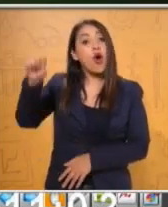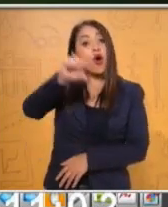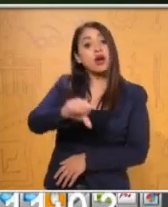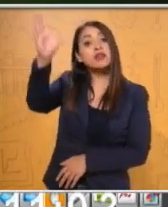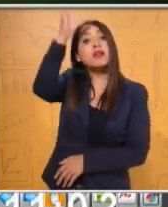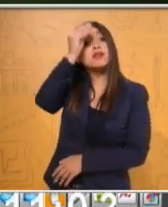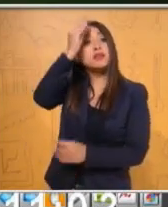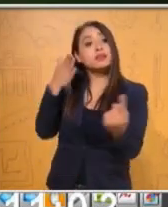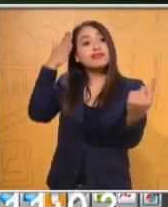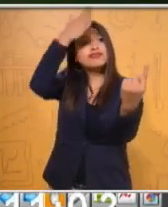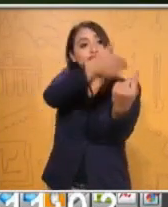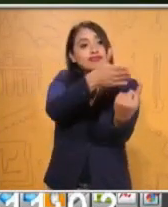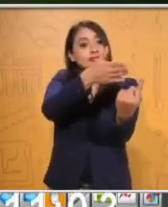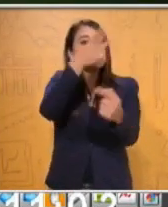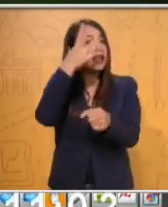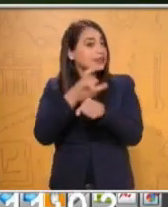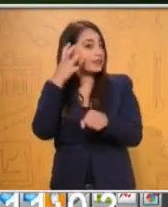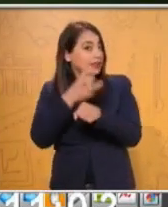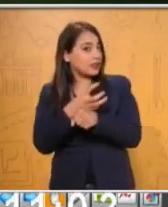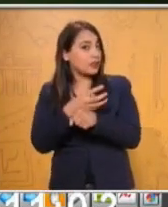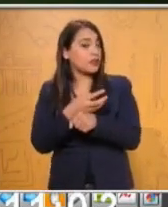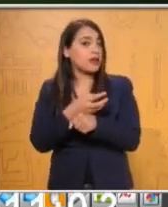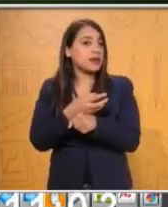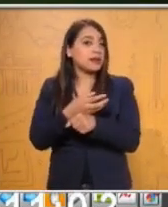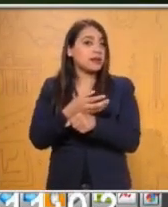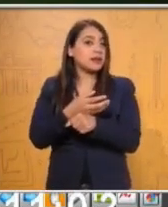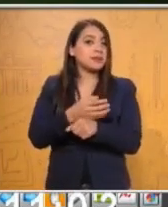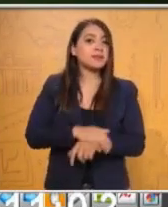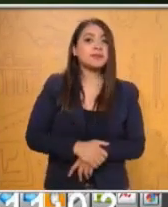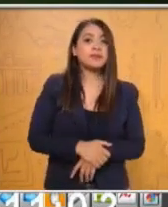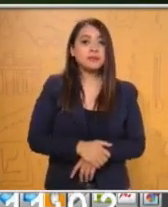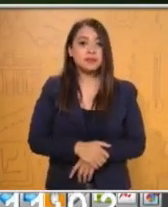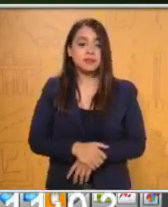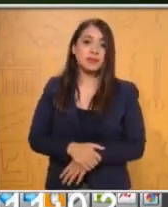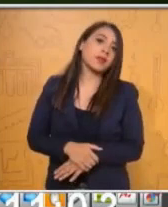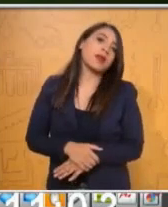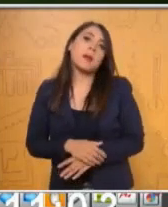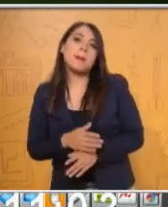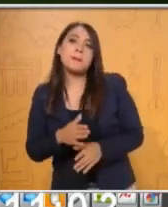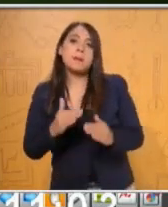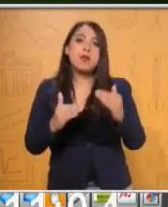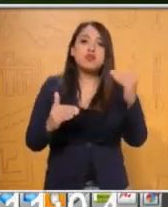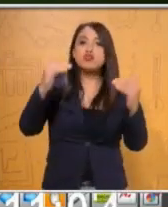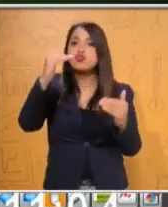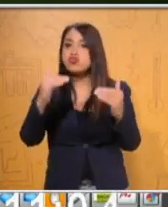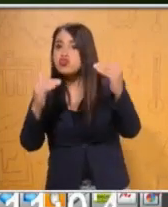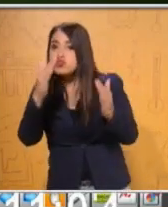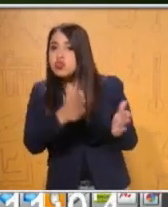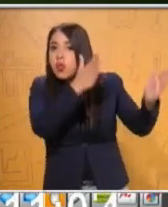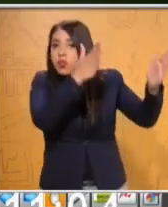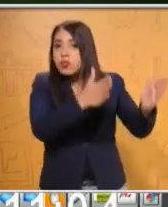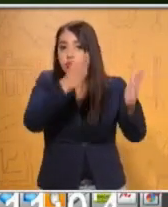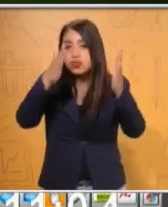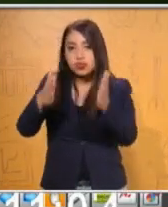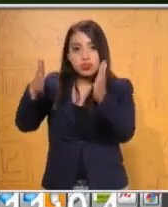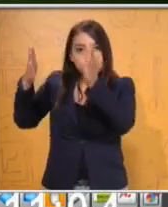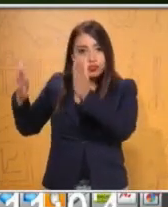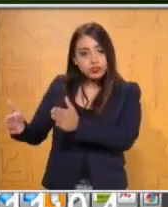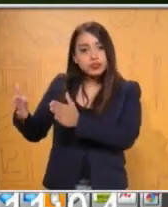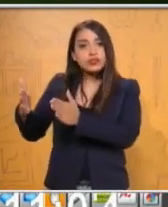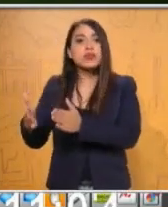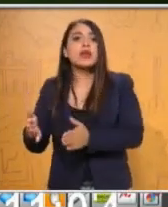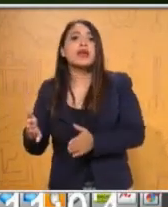aprendizajes esperados para tercer grado son regularidad en sucesiones con figuras con progresión aritmética y cuarto grado